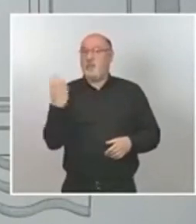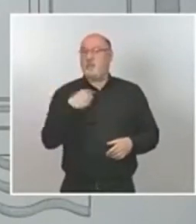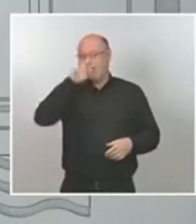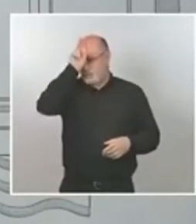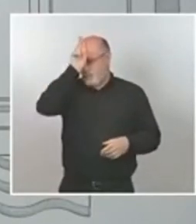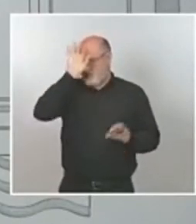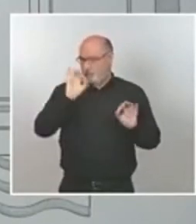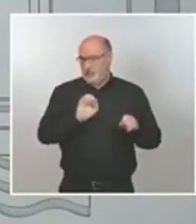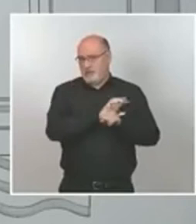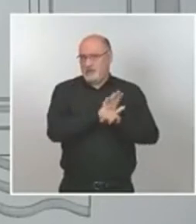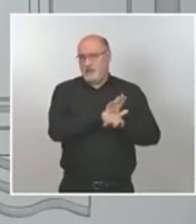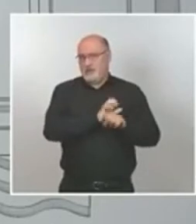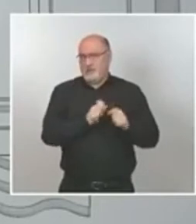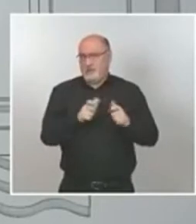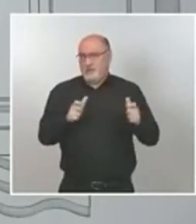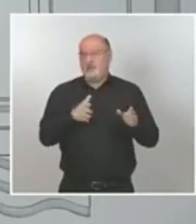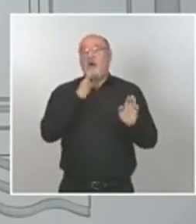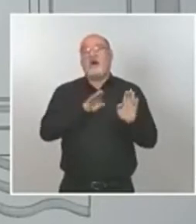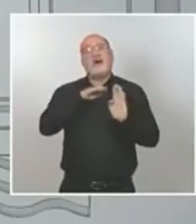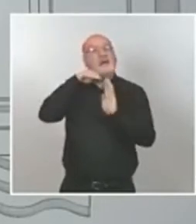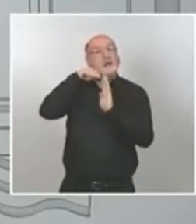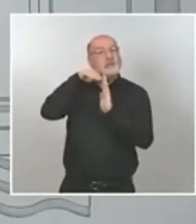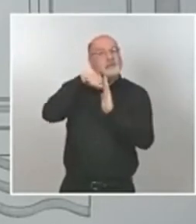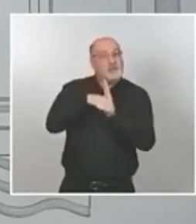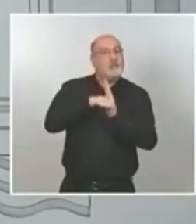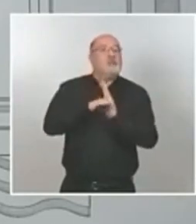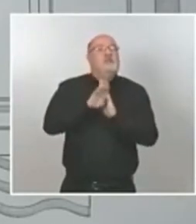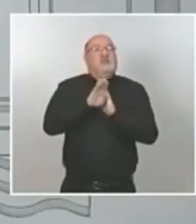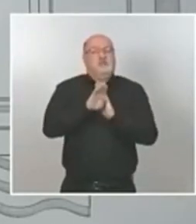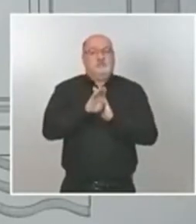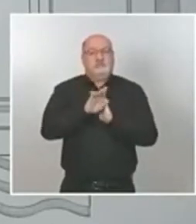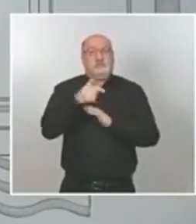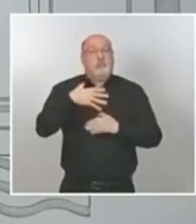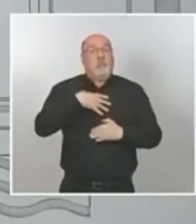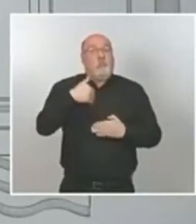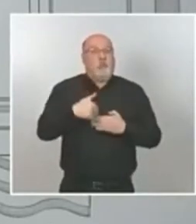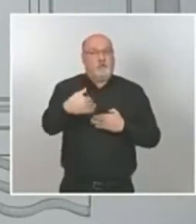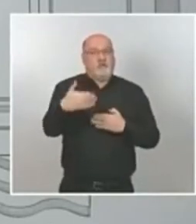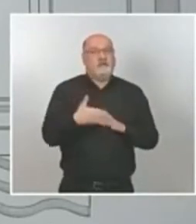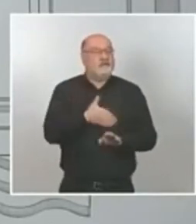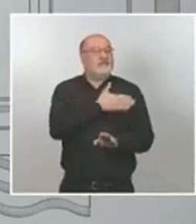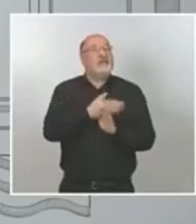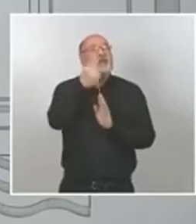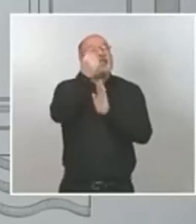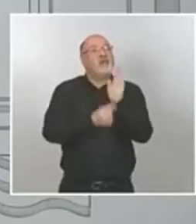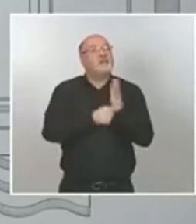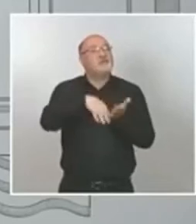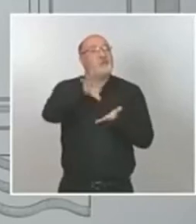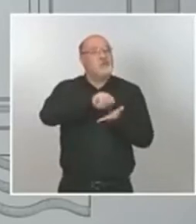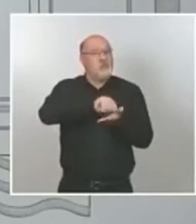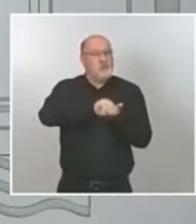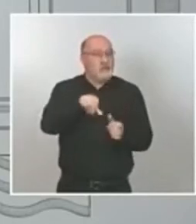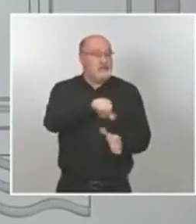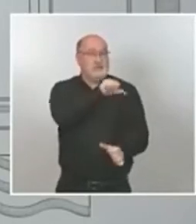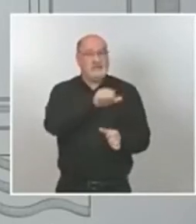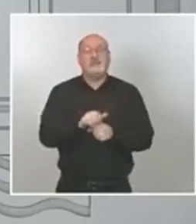el posible cambio de tendencia que pudiera trasladarse a raíz de los datos que estamos observando las últimas ruedas de prensa